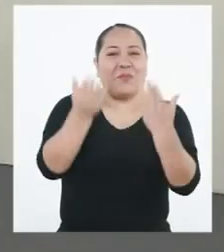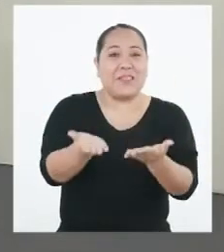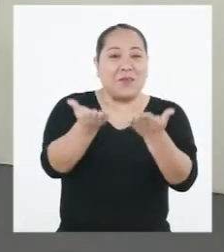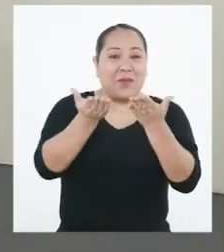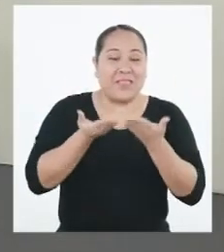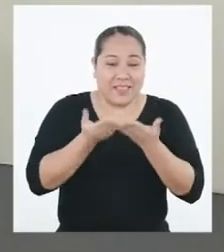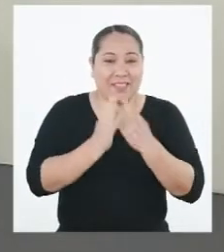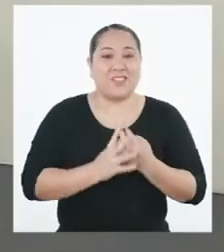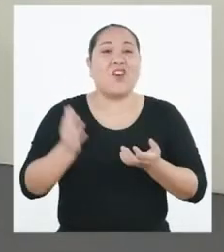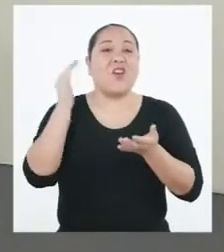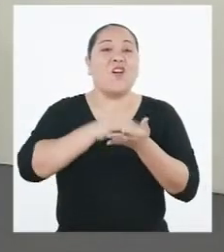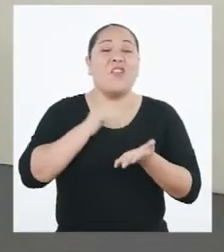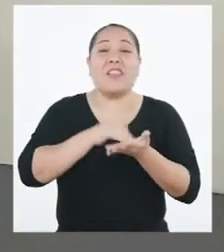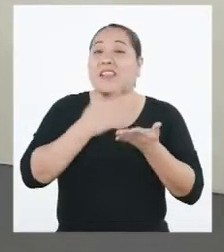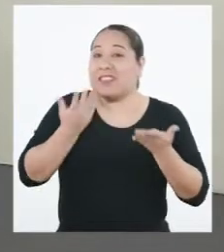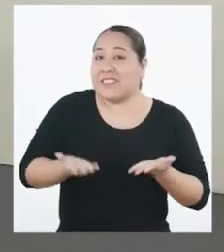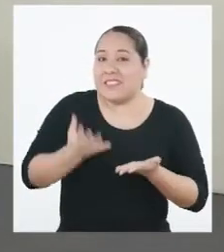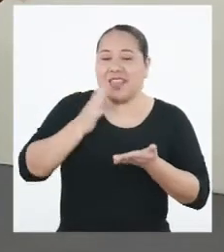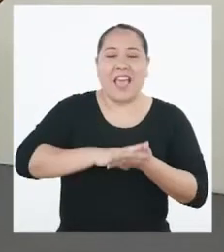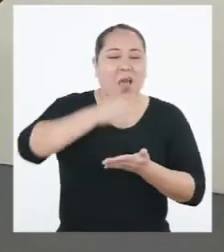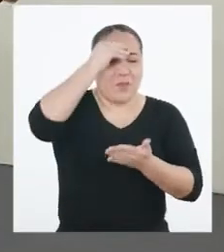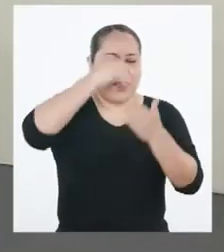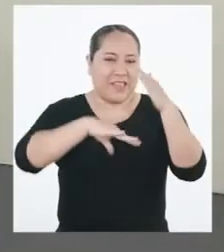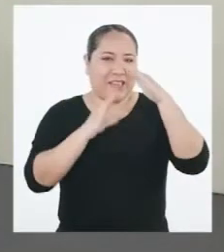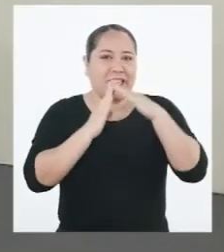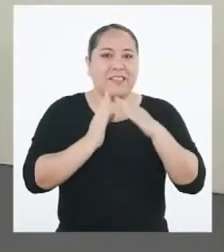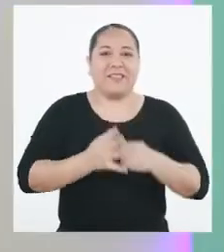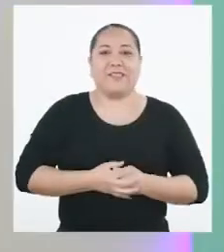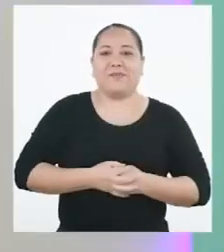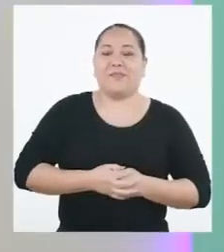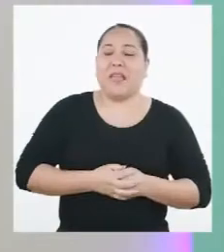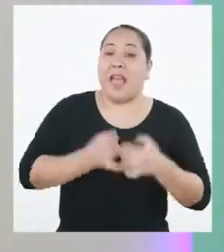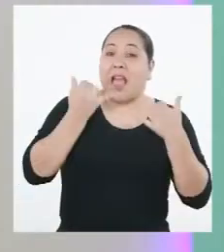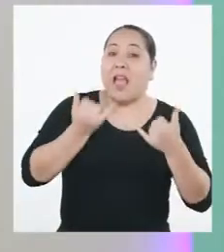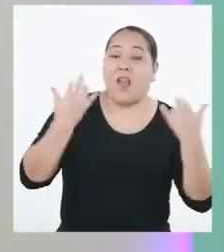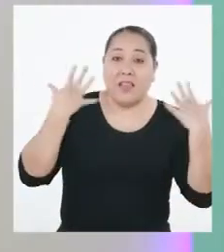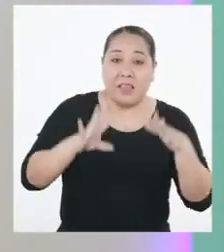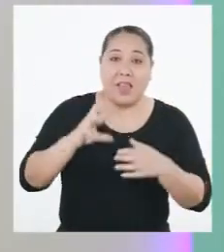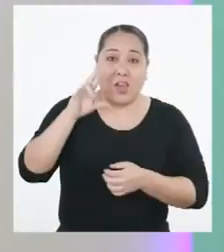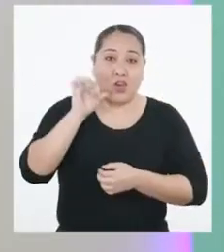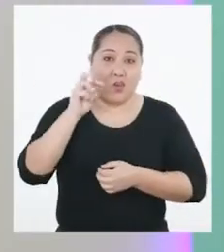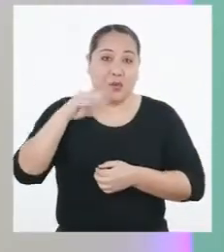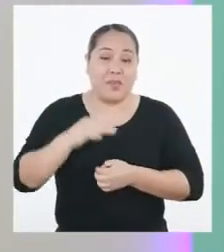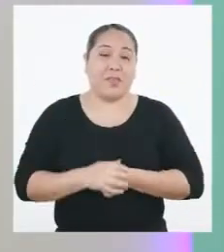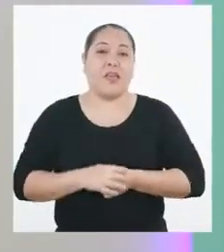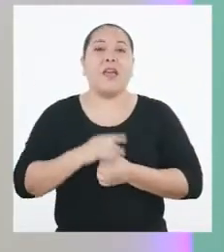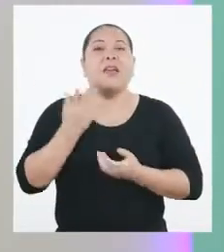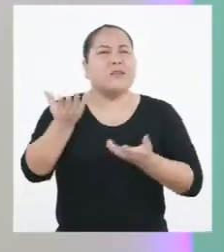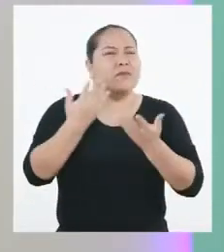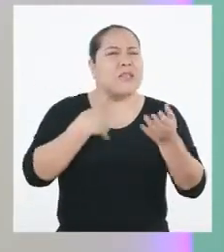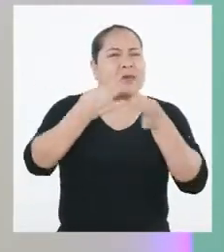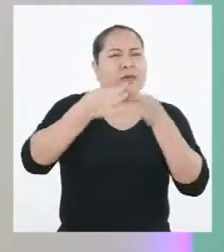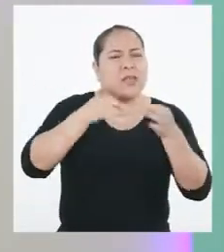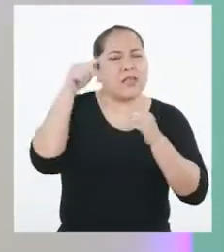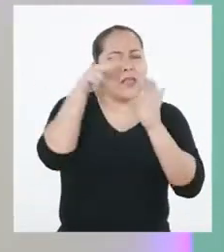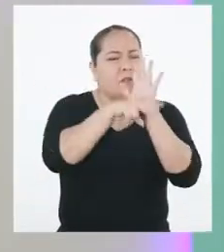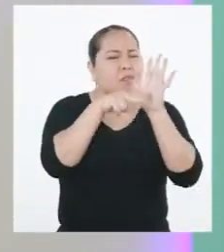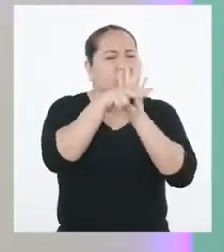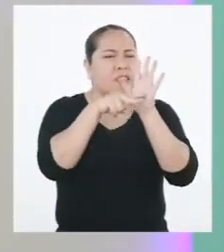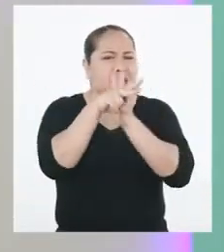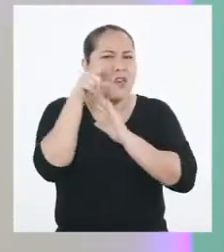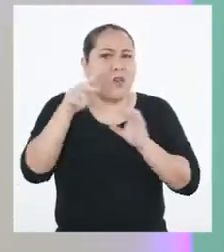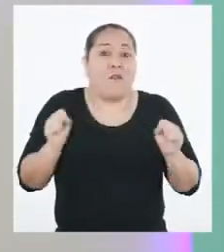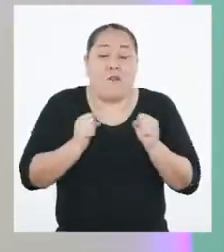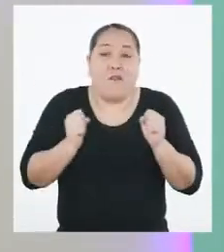Bienvenidas y bienvenidos de vuelta a Aprende en Casa. Ahora sí, Romina. Danos tus comentarios del video tan interesante